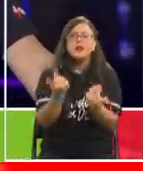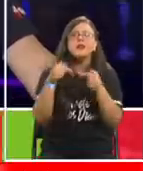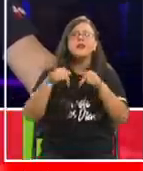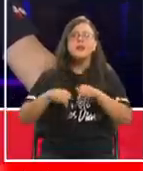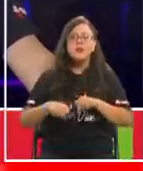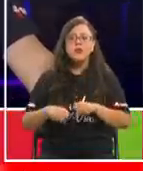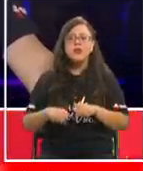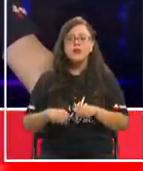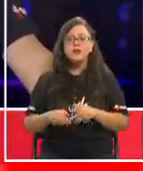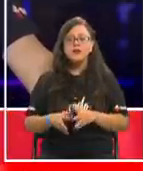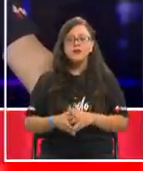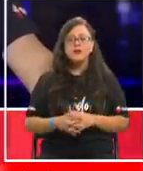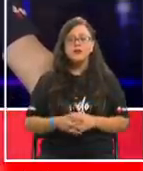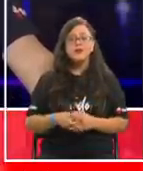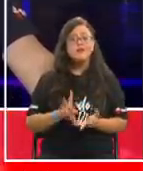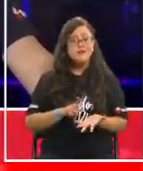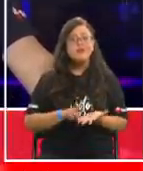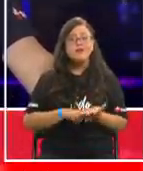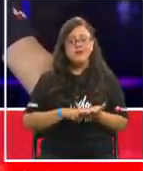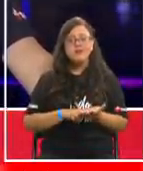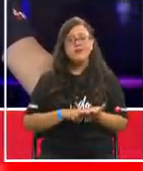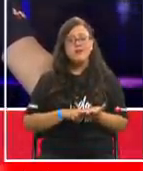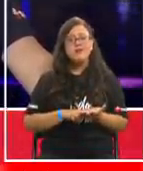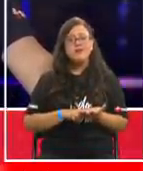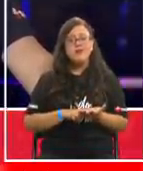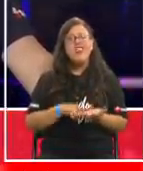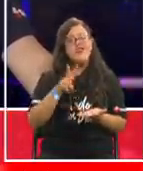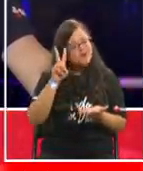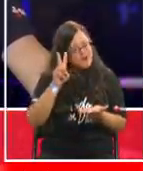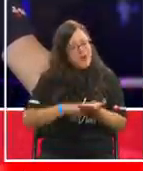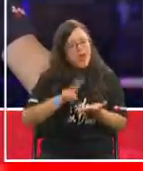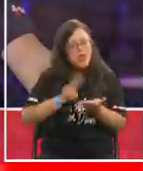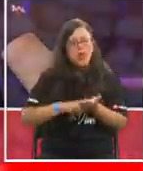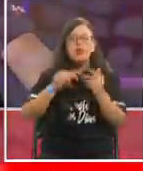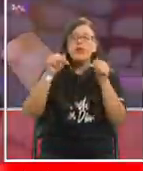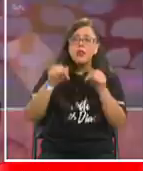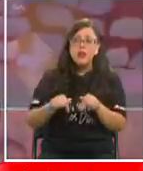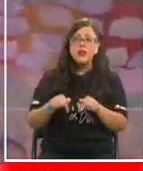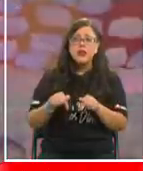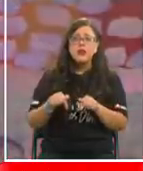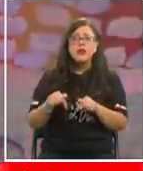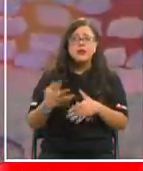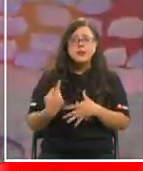Es verdad, es verdad Esto ha sido bien fuerte para mí